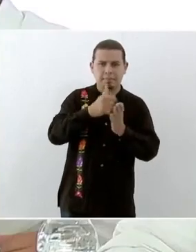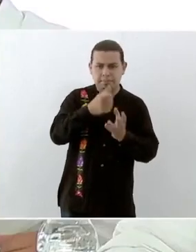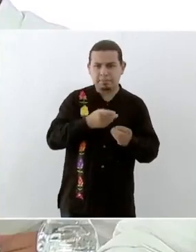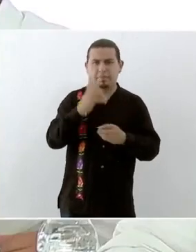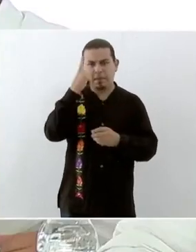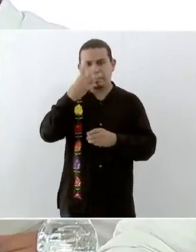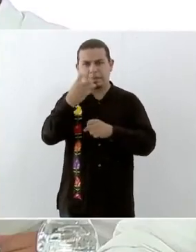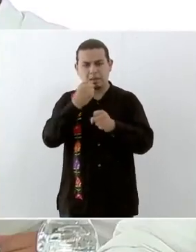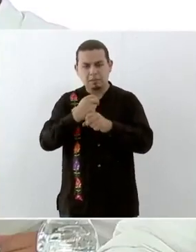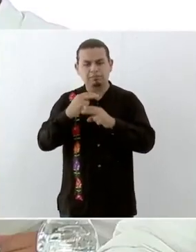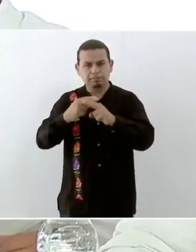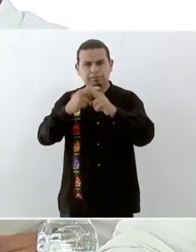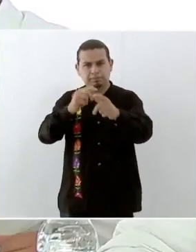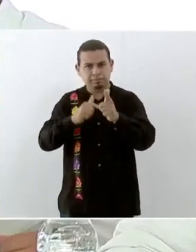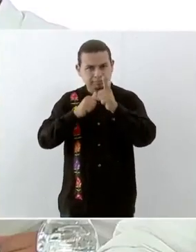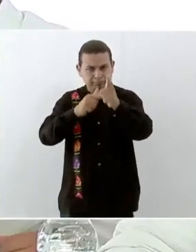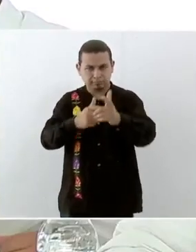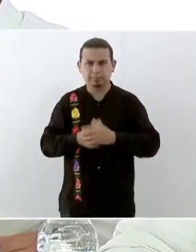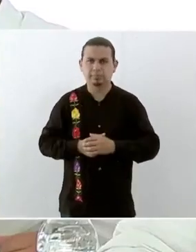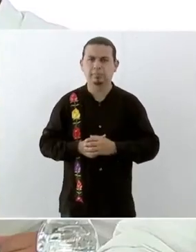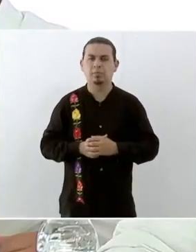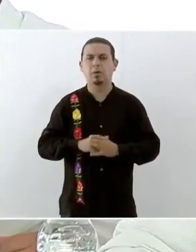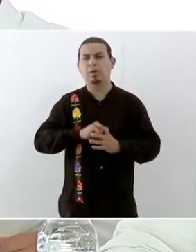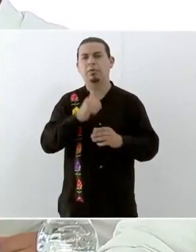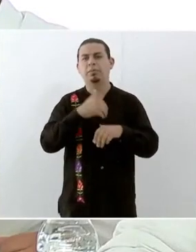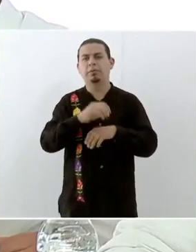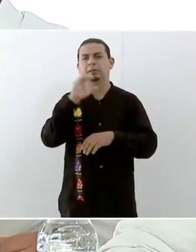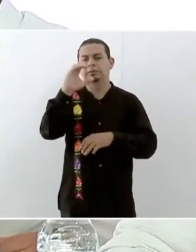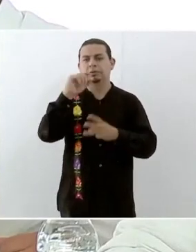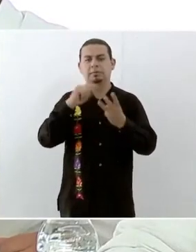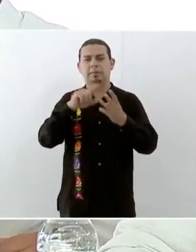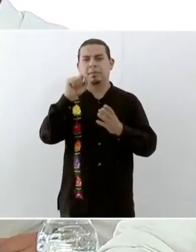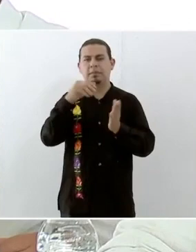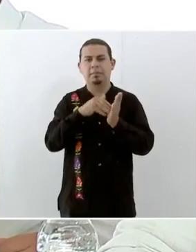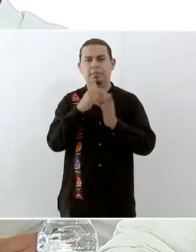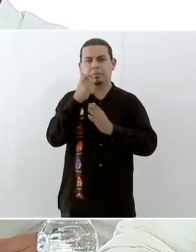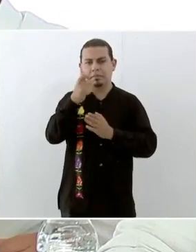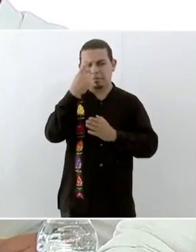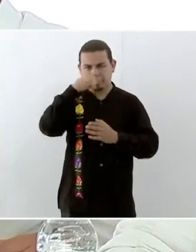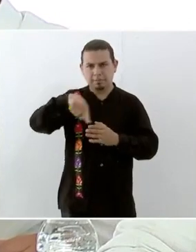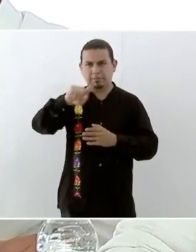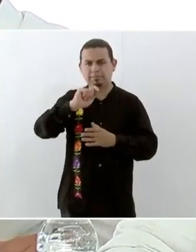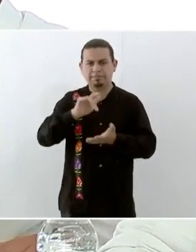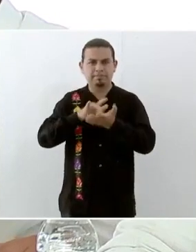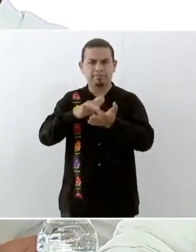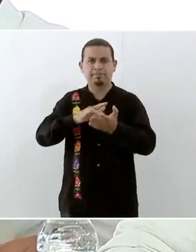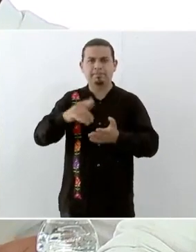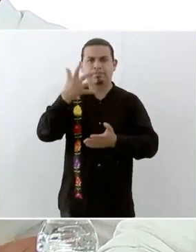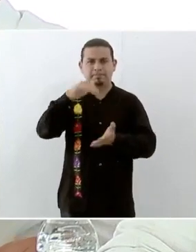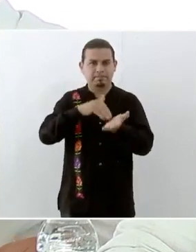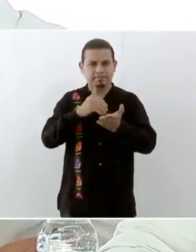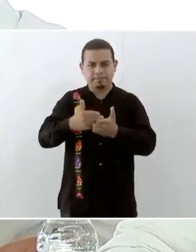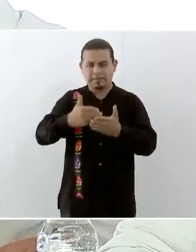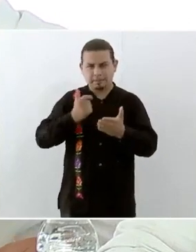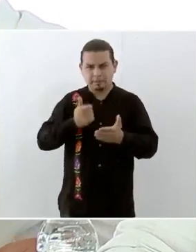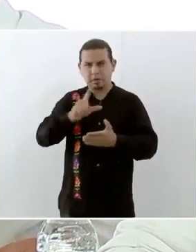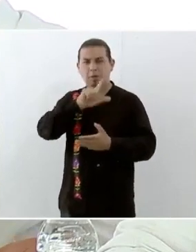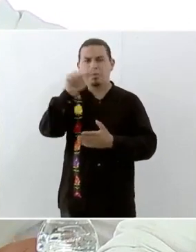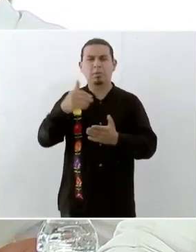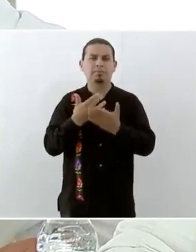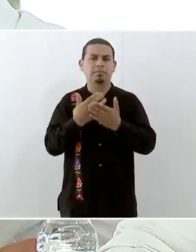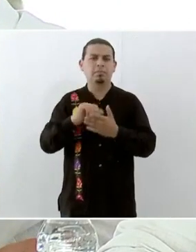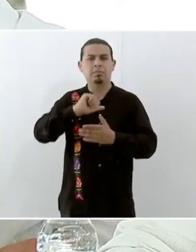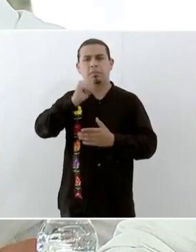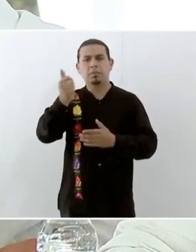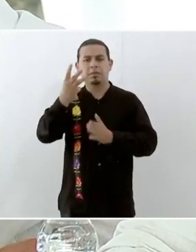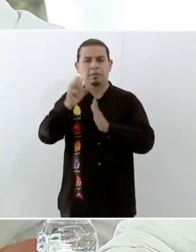15 millones de pesos más. Y un rango C de 20 millones de pesos para el cual recibirán un anticipo de 10 millones y un restante